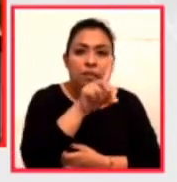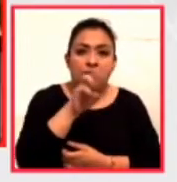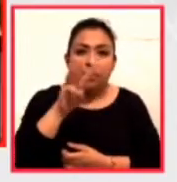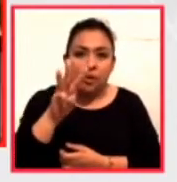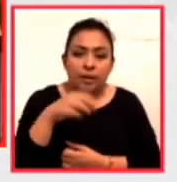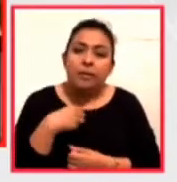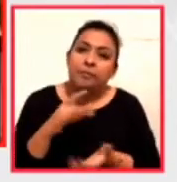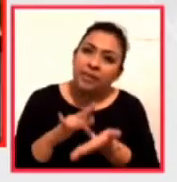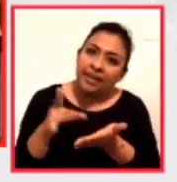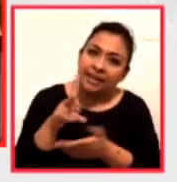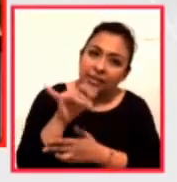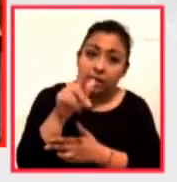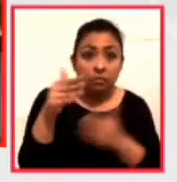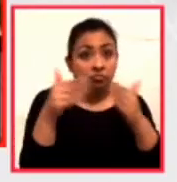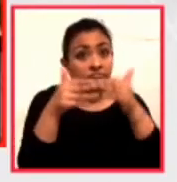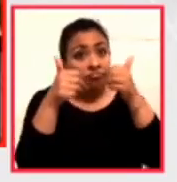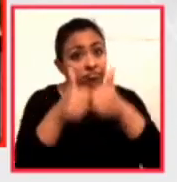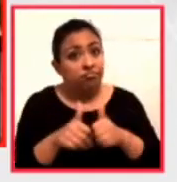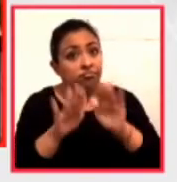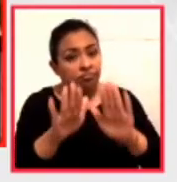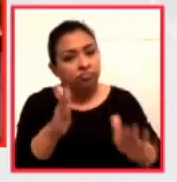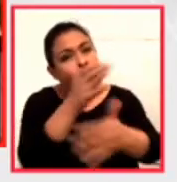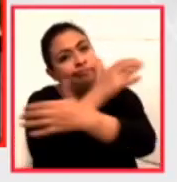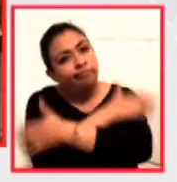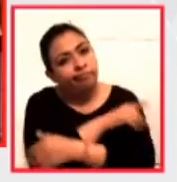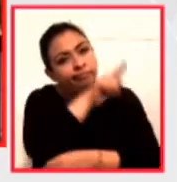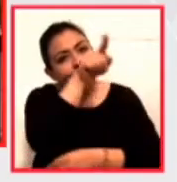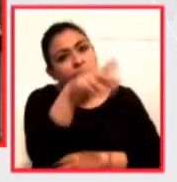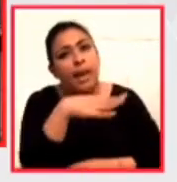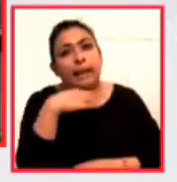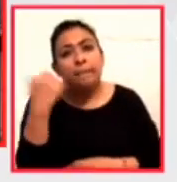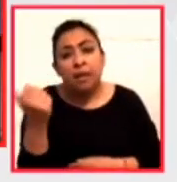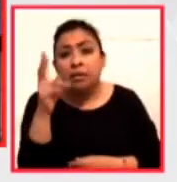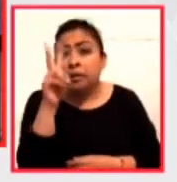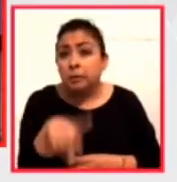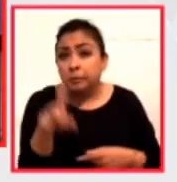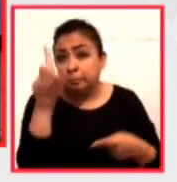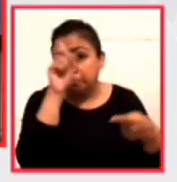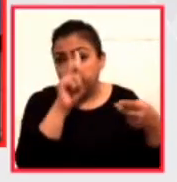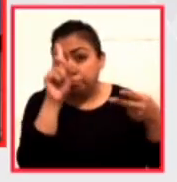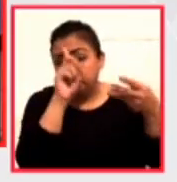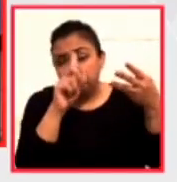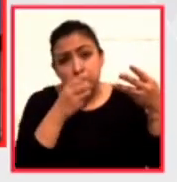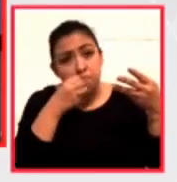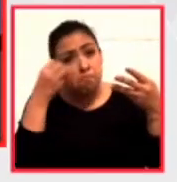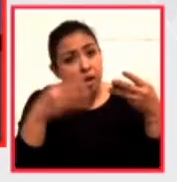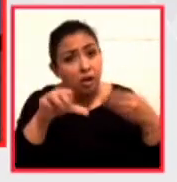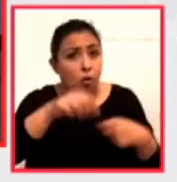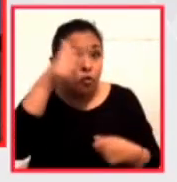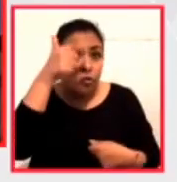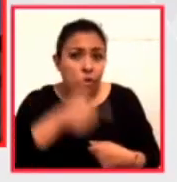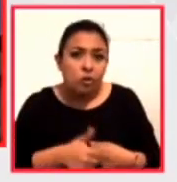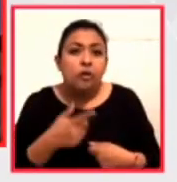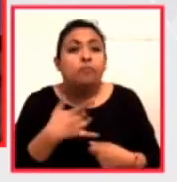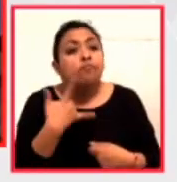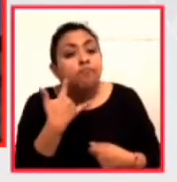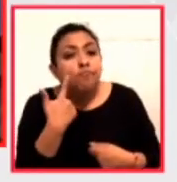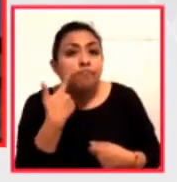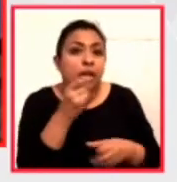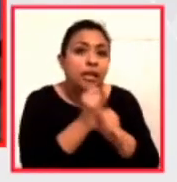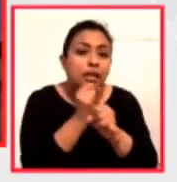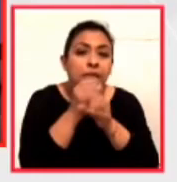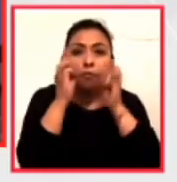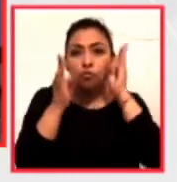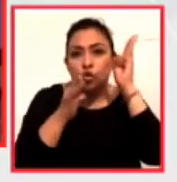gracias, Valentina. A quedarse en casa te enviamos un abrazo hasta Alemania. Y qué gratas recomendaciones nos tienes esta noche. Hay que navegar en los museos